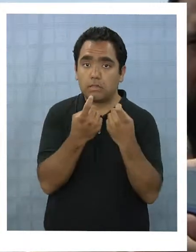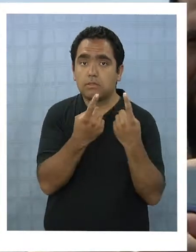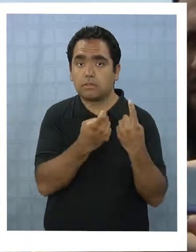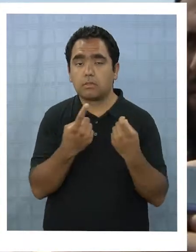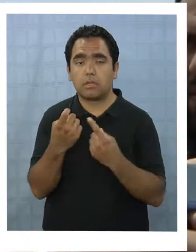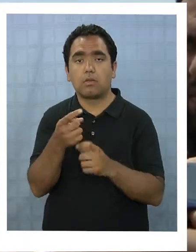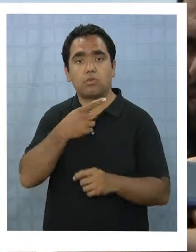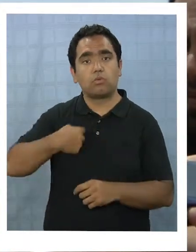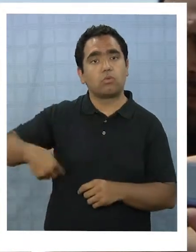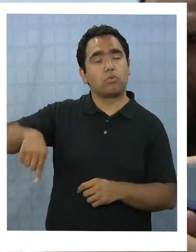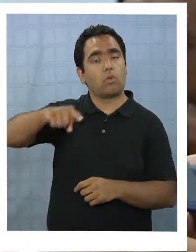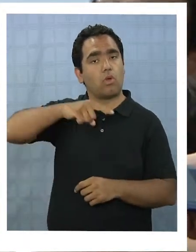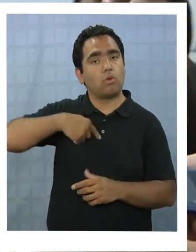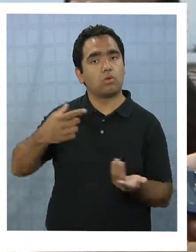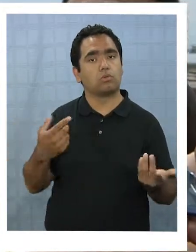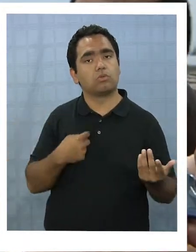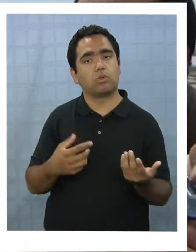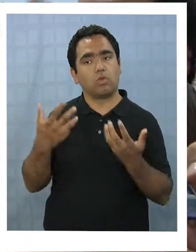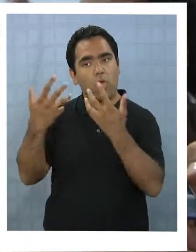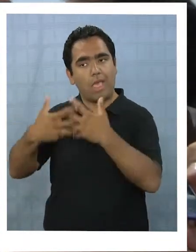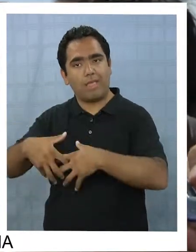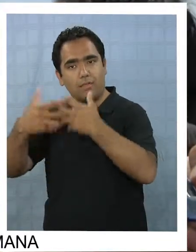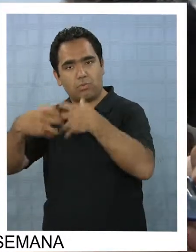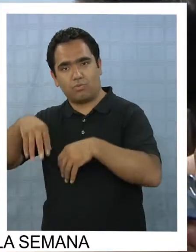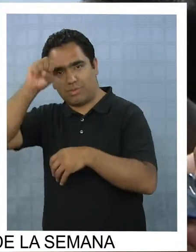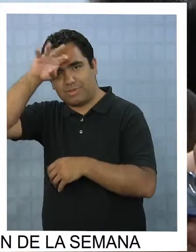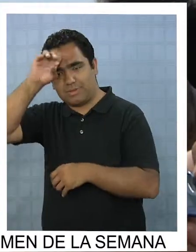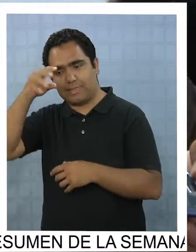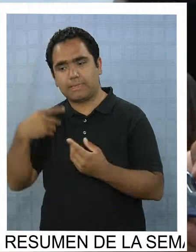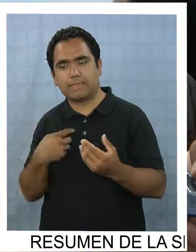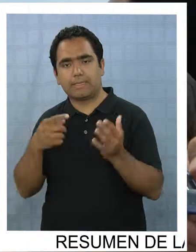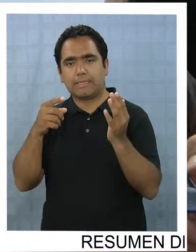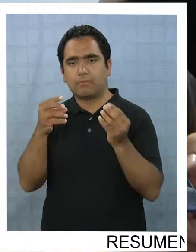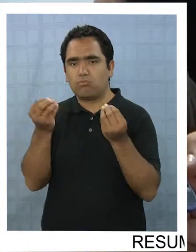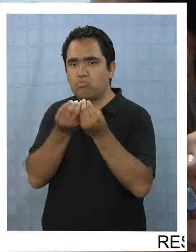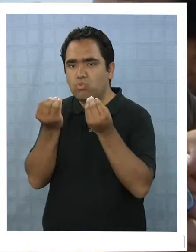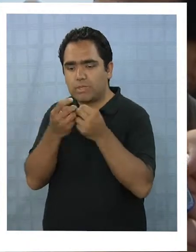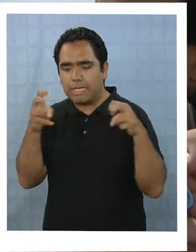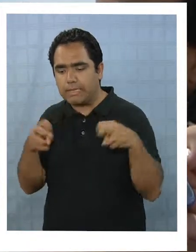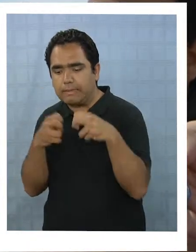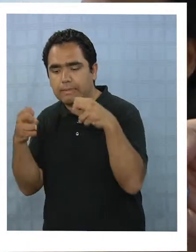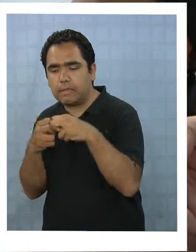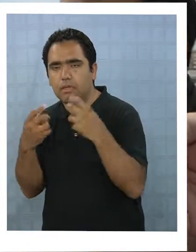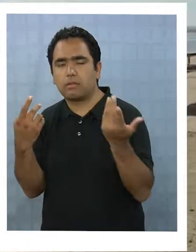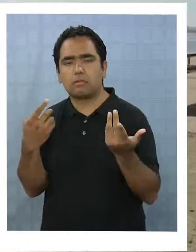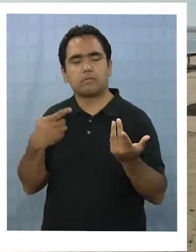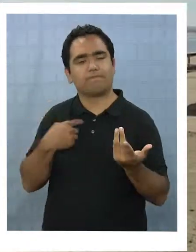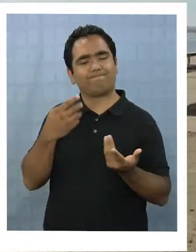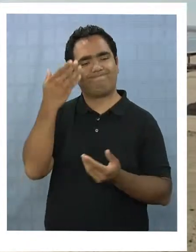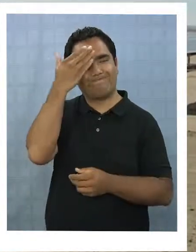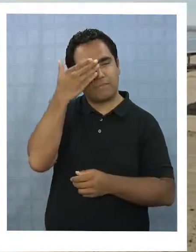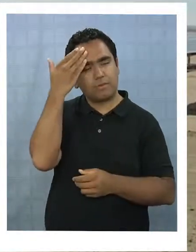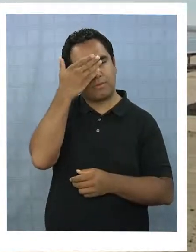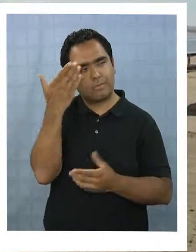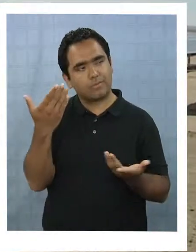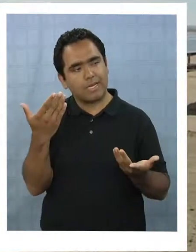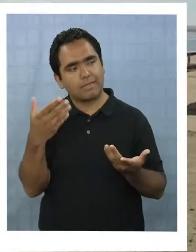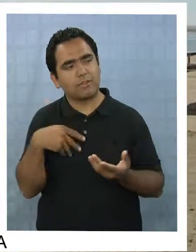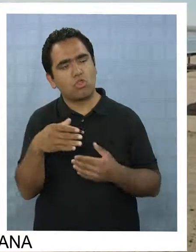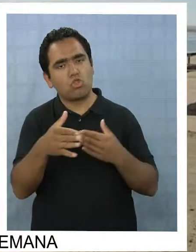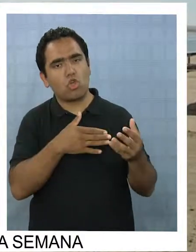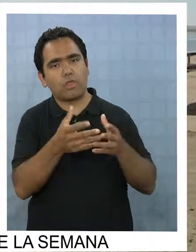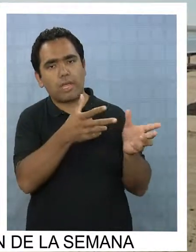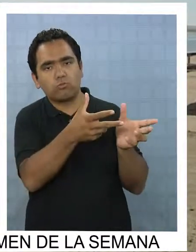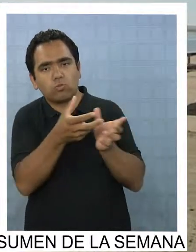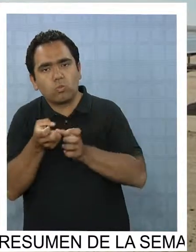como industria somos grandes consumidores de energía, porque pronto también nos tenemos que preocupar de cuáles son las fuentes y